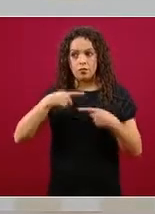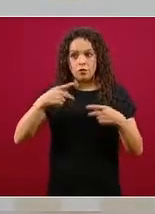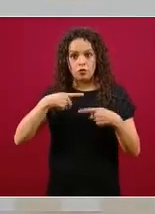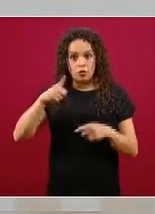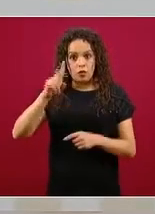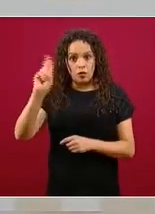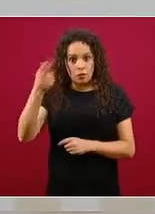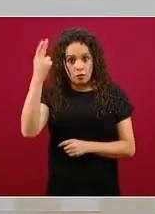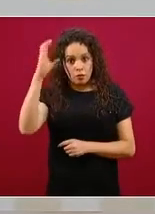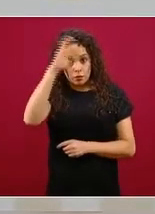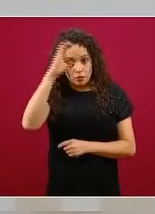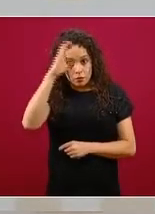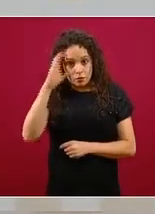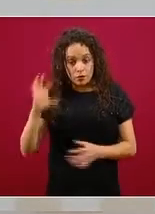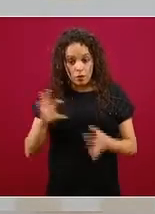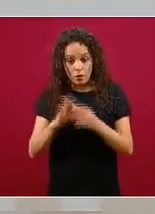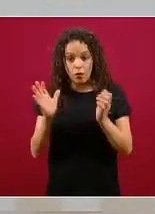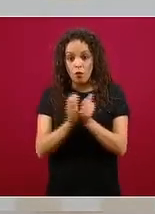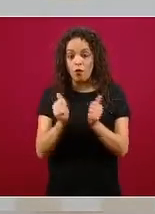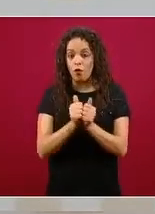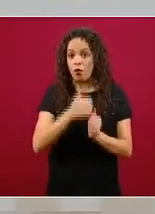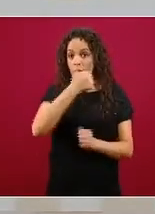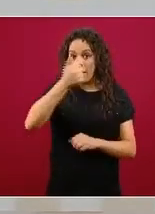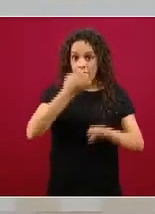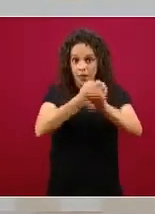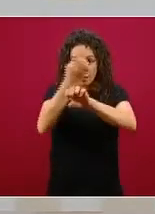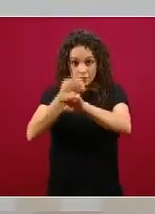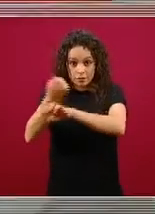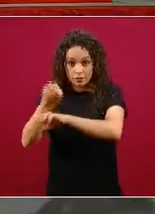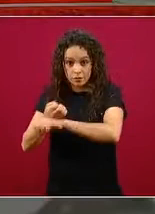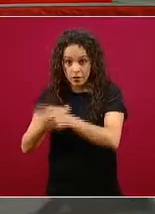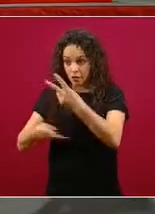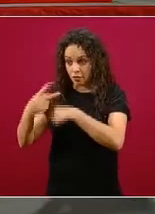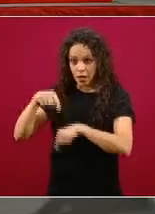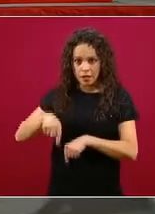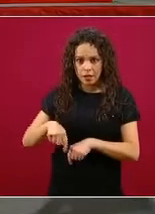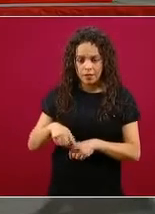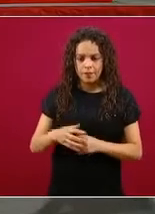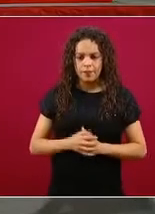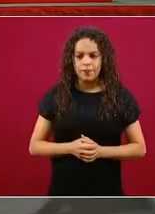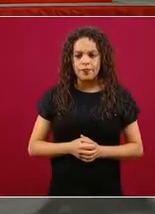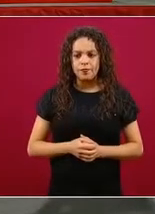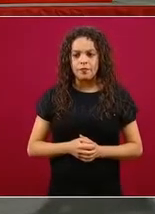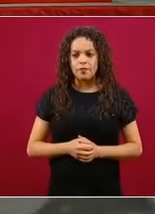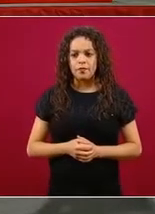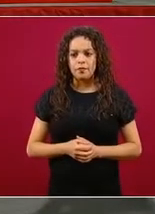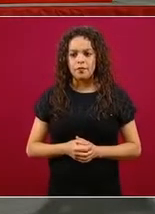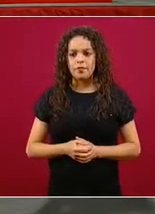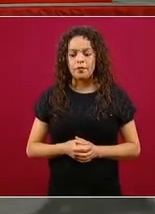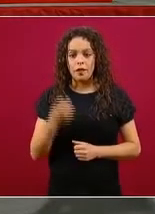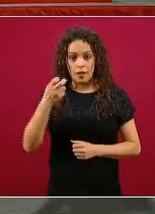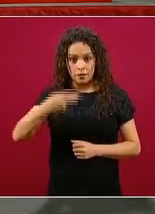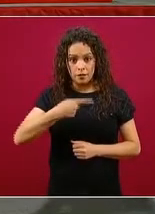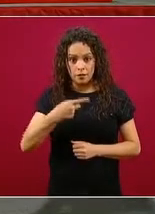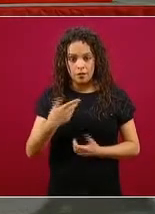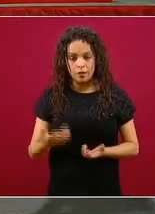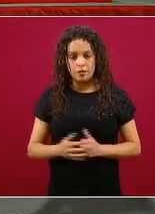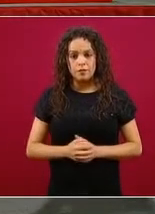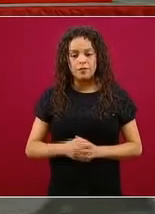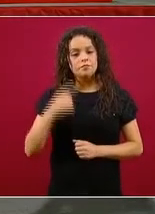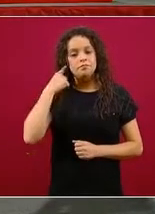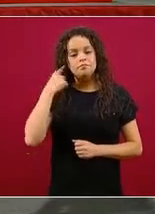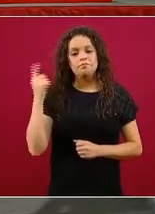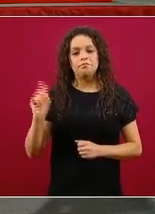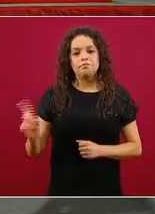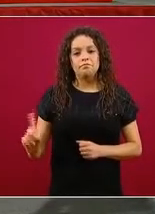sus estados. ¿Es cierto? ¿Puéran hacer uso de las herramientas que ya tienen ustedes aquí, que cumplen con un rigor científico, que